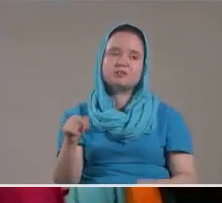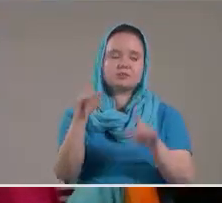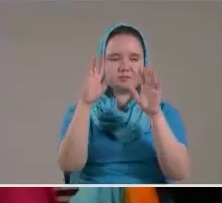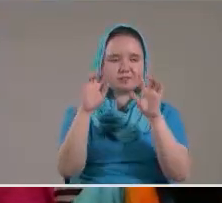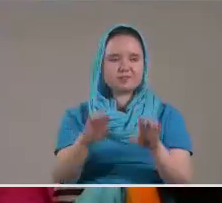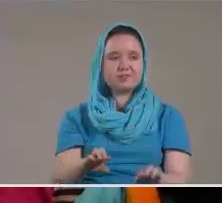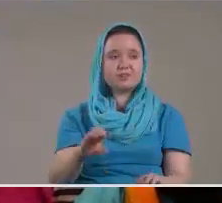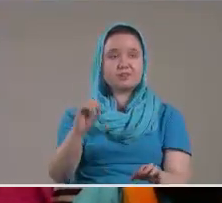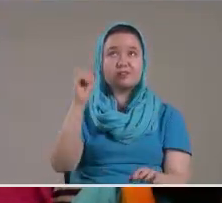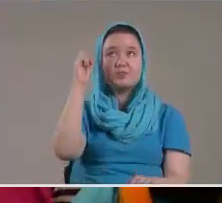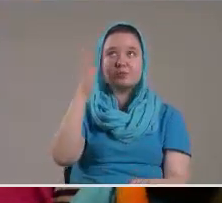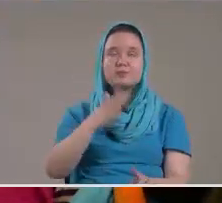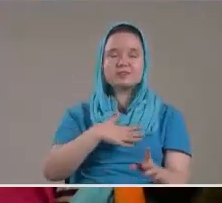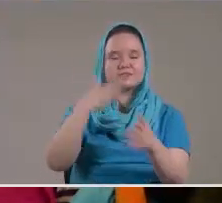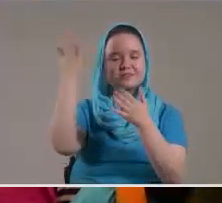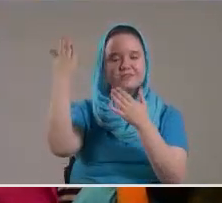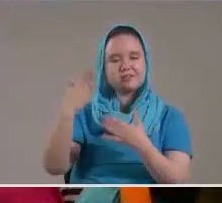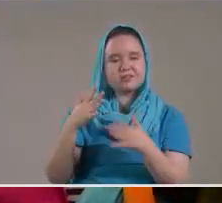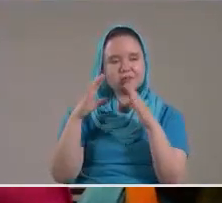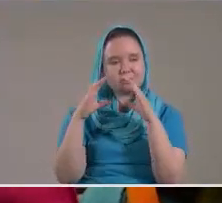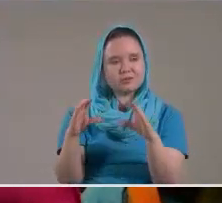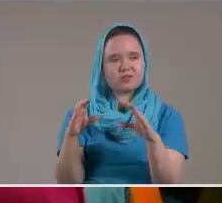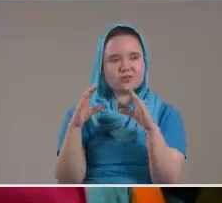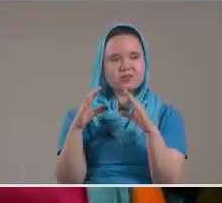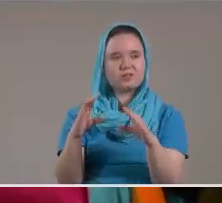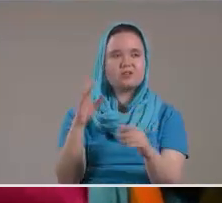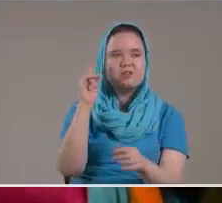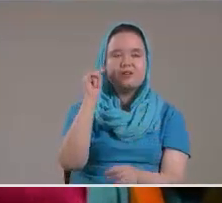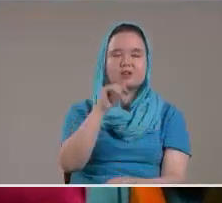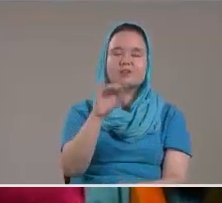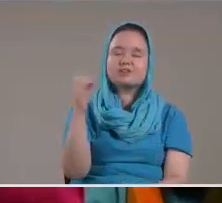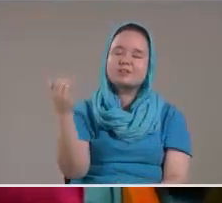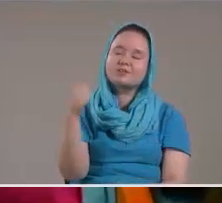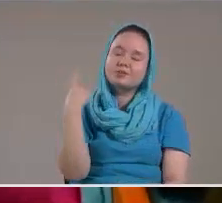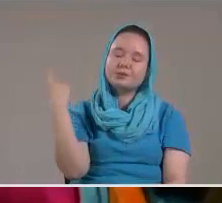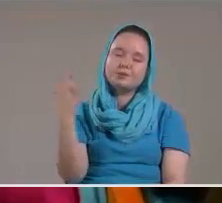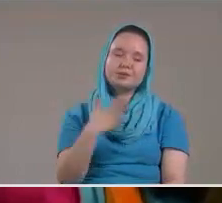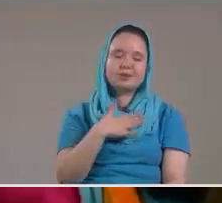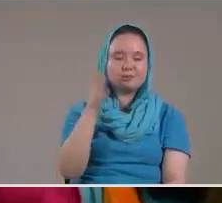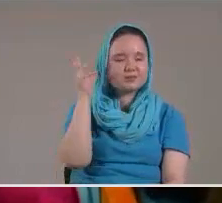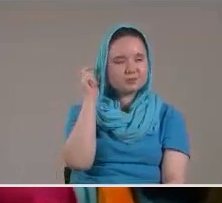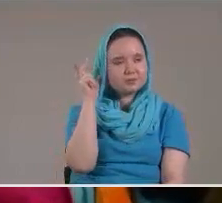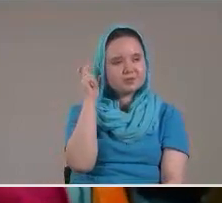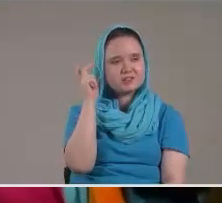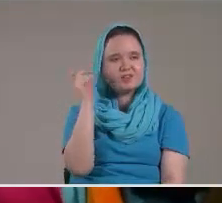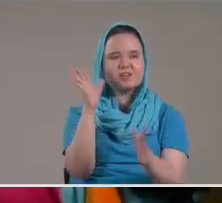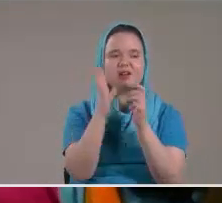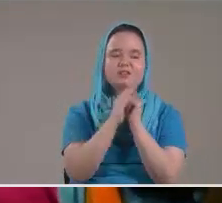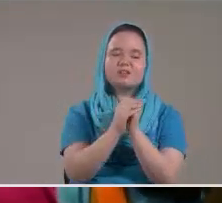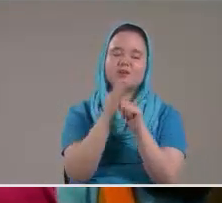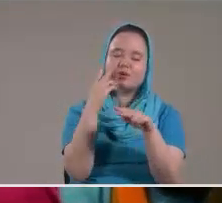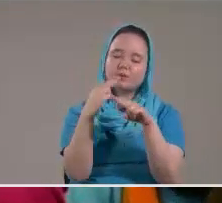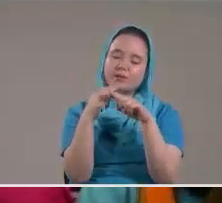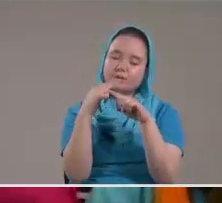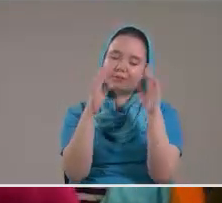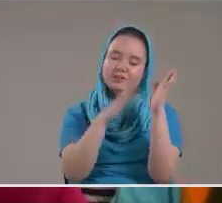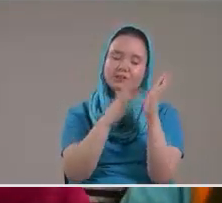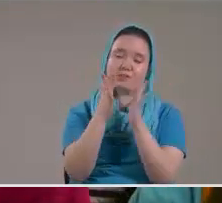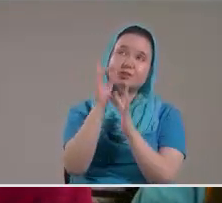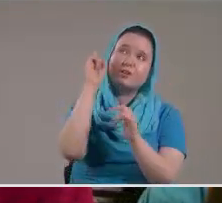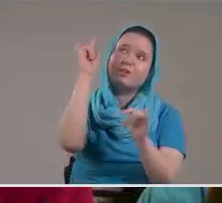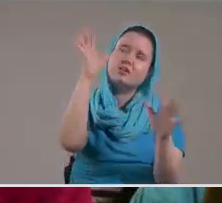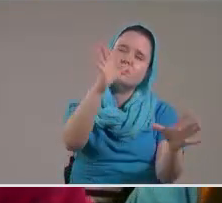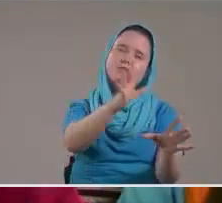Pastorear Pero no solo Pero ellos Aquellos que están Alcance De mi voz Te ruego En el nombre De Jesús Que los